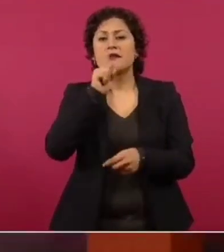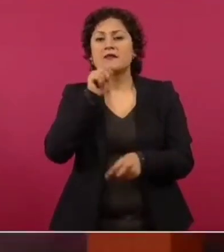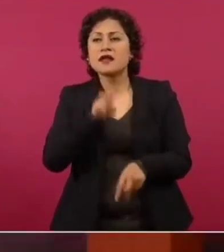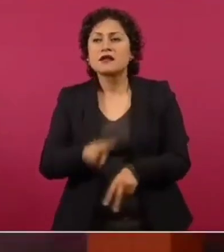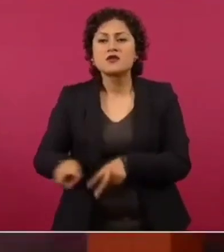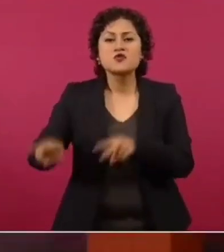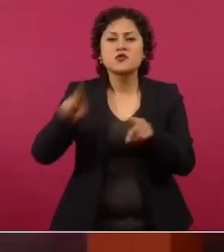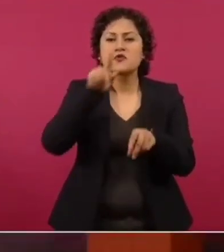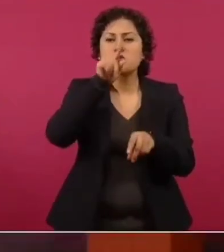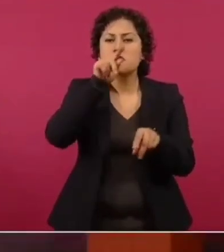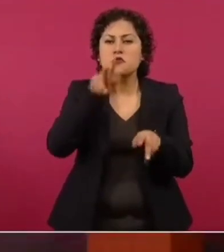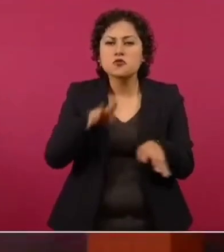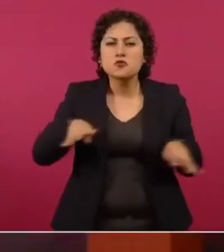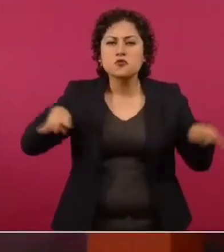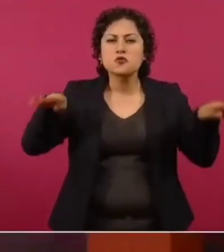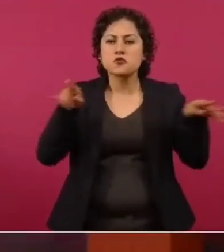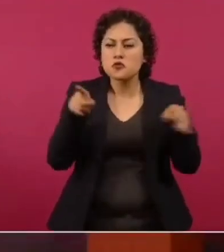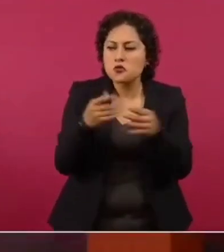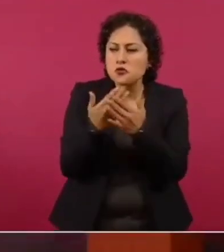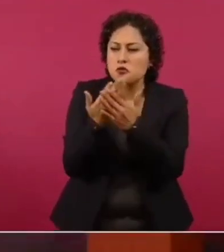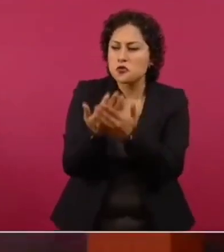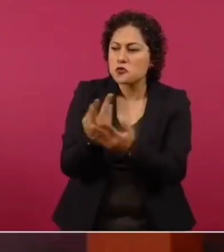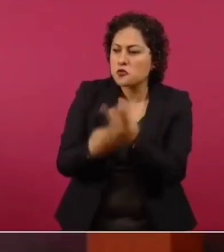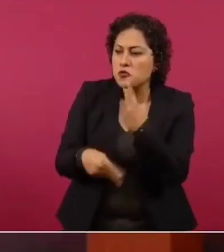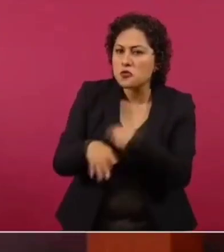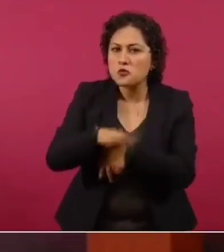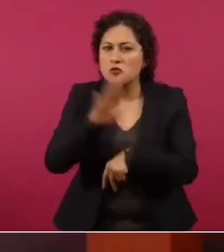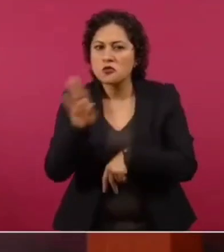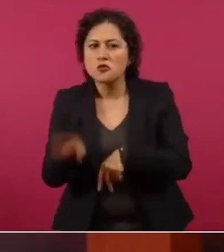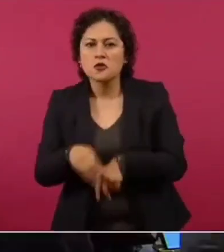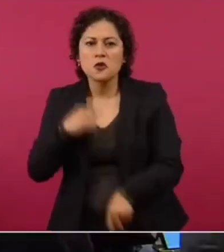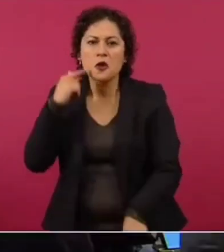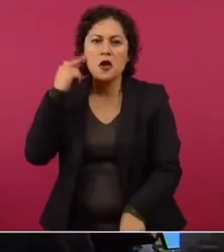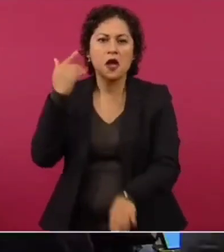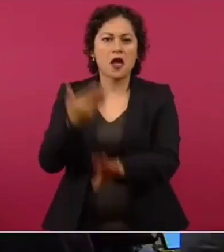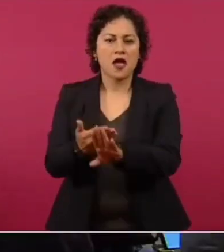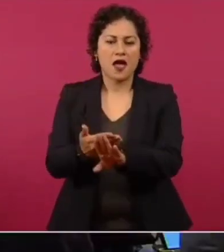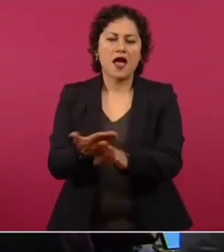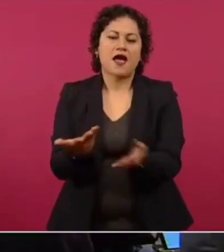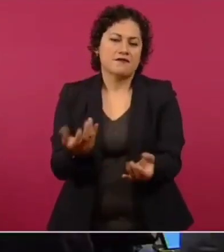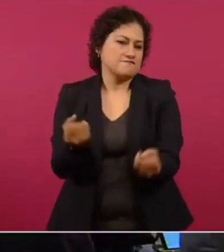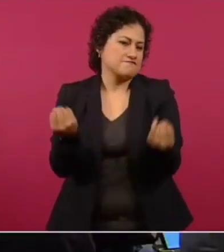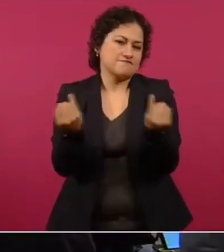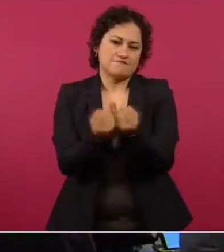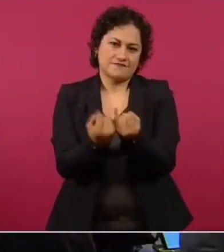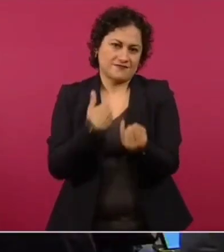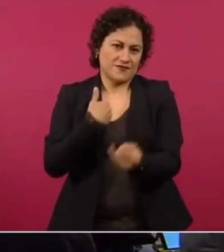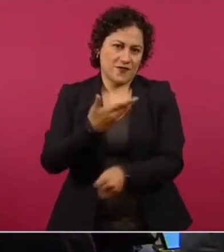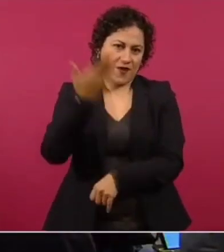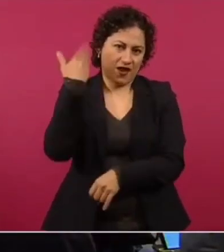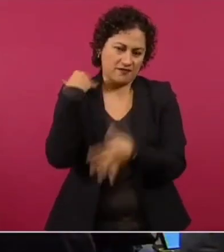con todo respeto. A ver, vamos adelante con Universal.